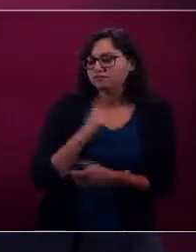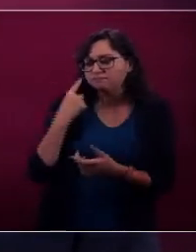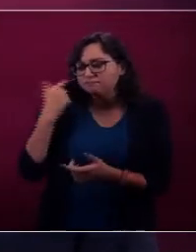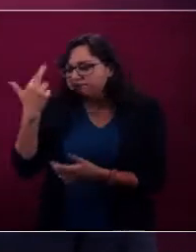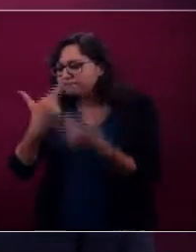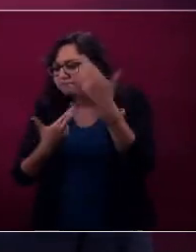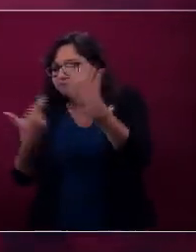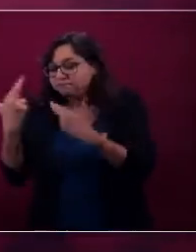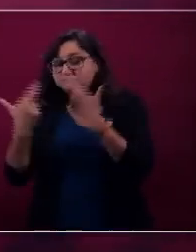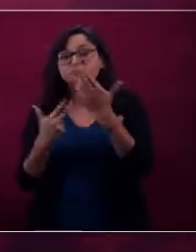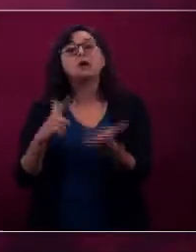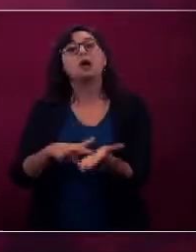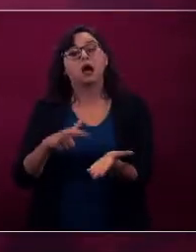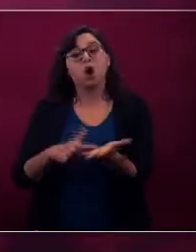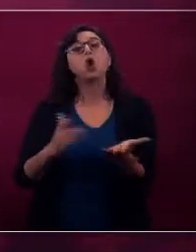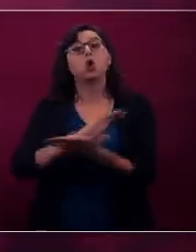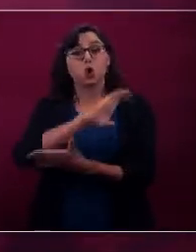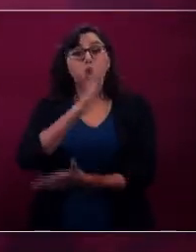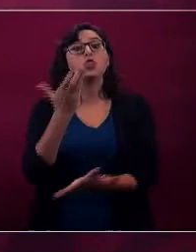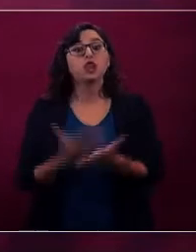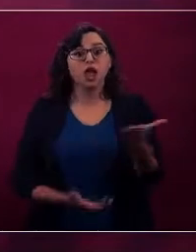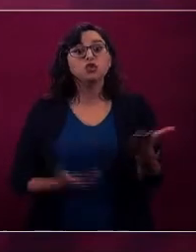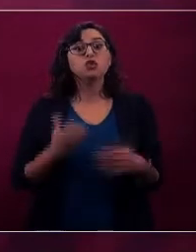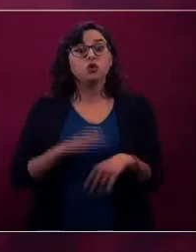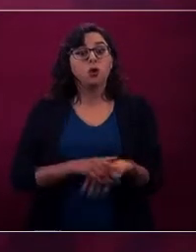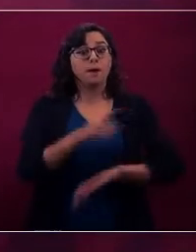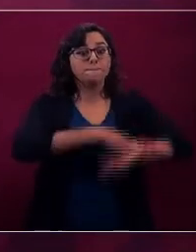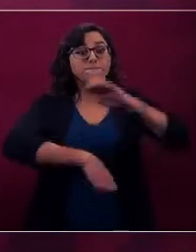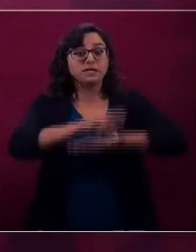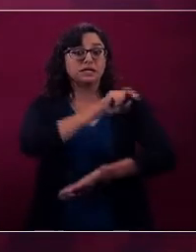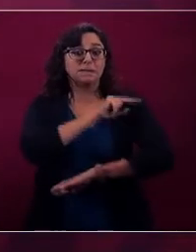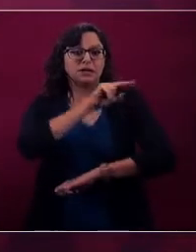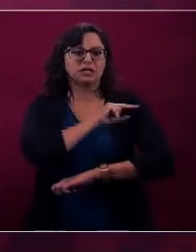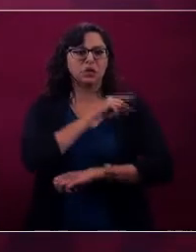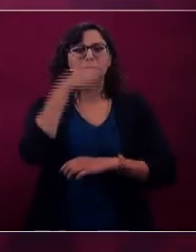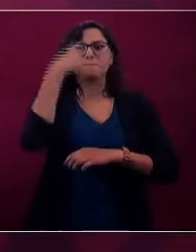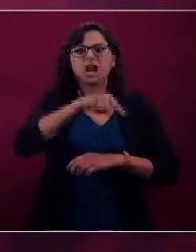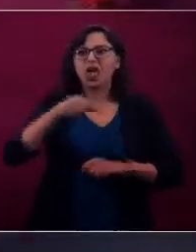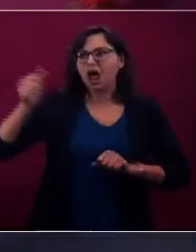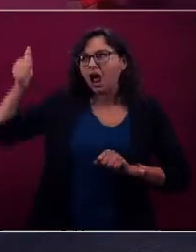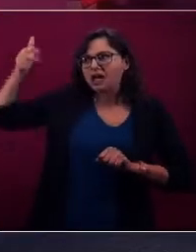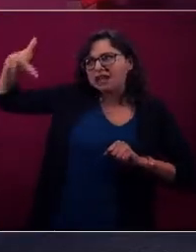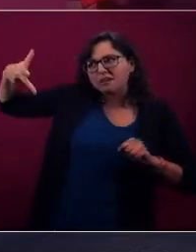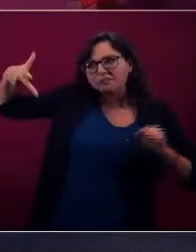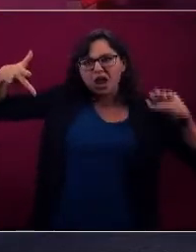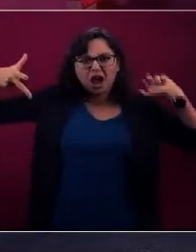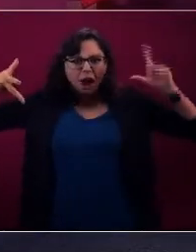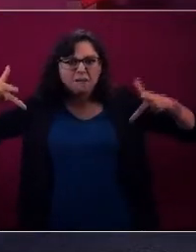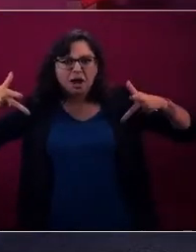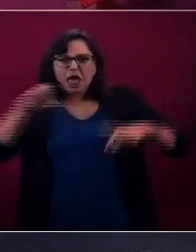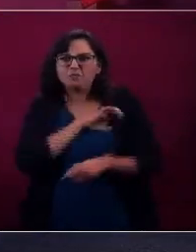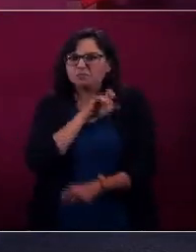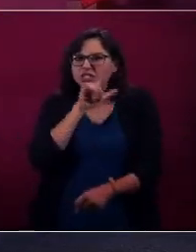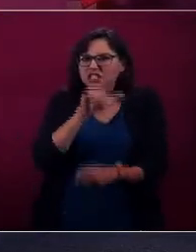fiscalizar en aduanas, para evitar contrabando, entrada de droga,